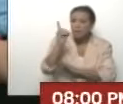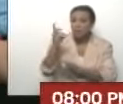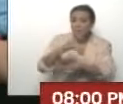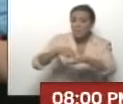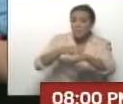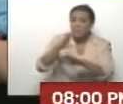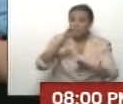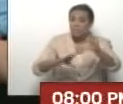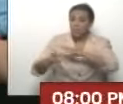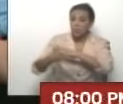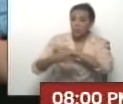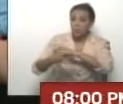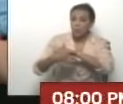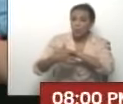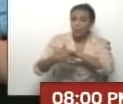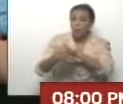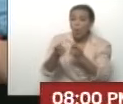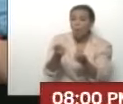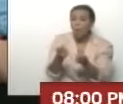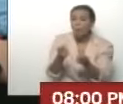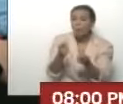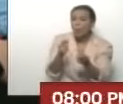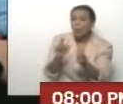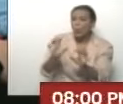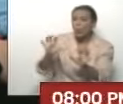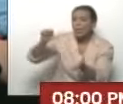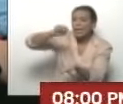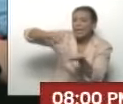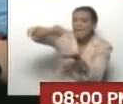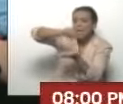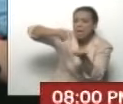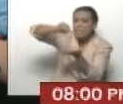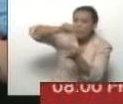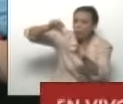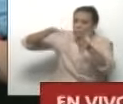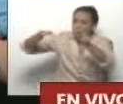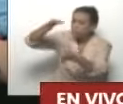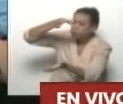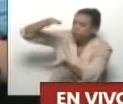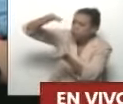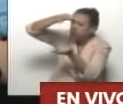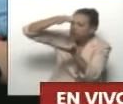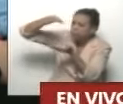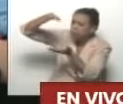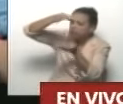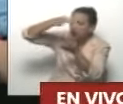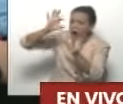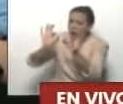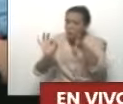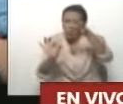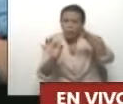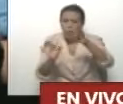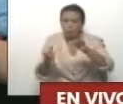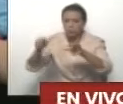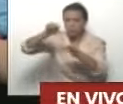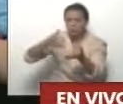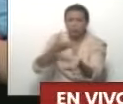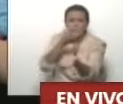Ministerio de Ciencia y Tecnología un biocontrolador, muy parecido al utilizado en la palometa peluda, que se